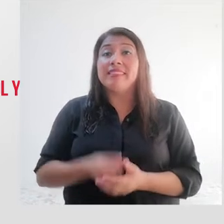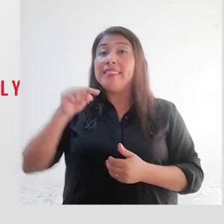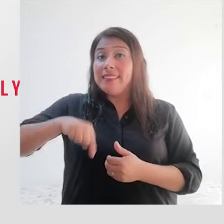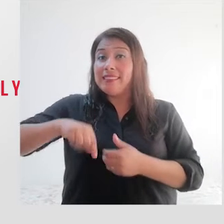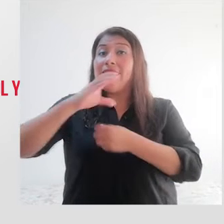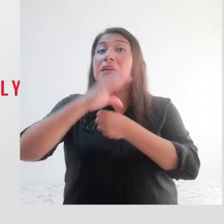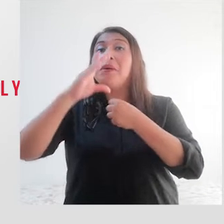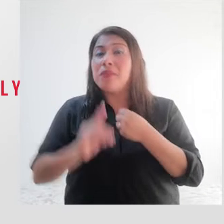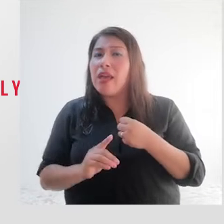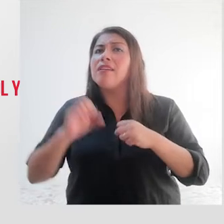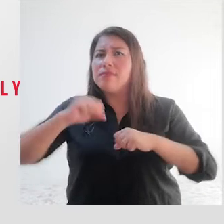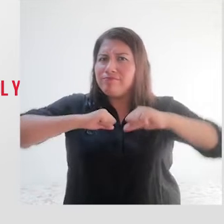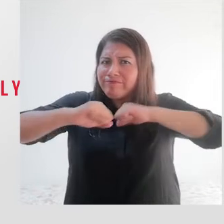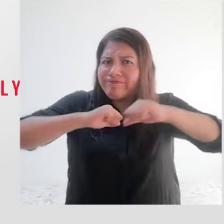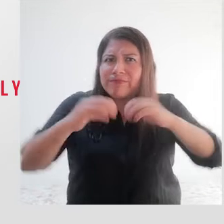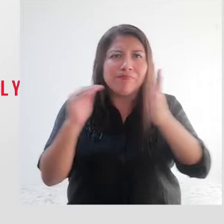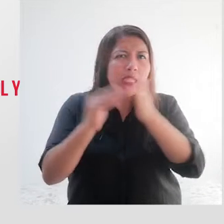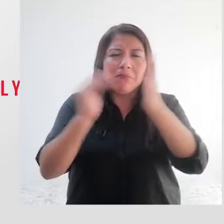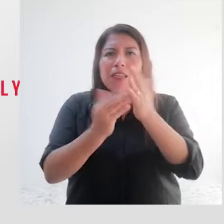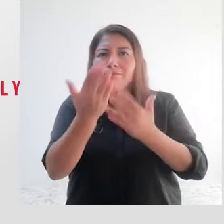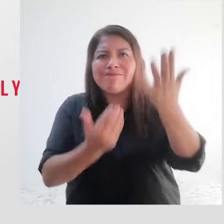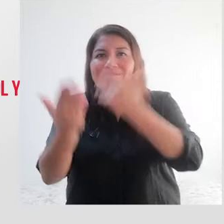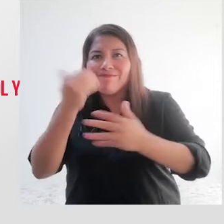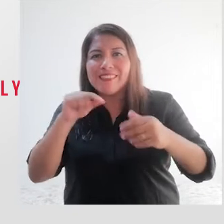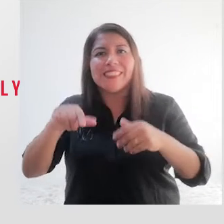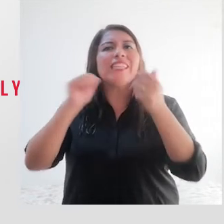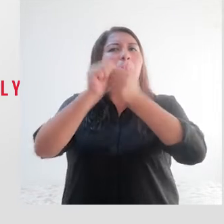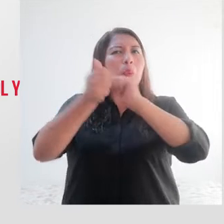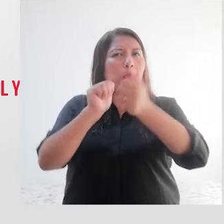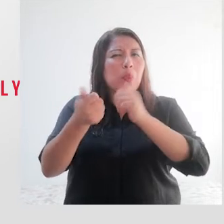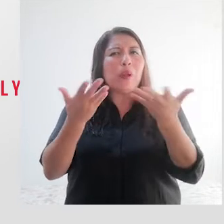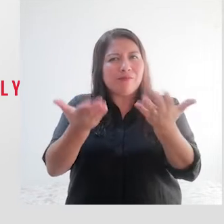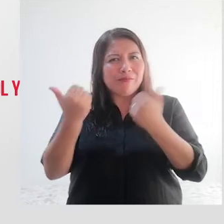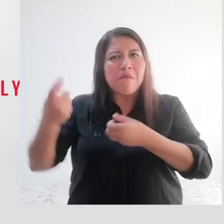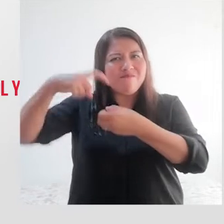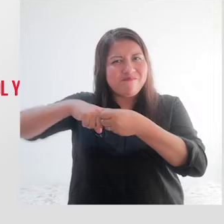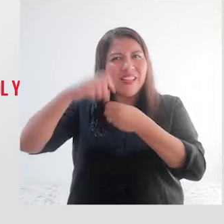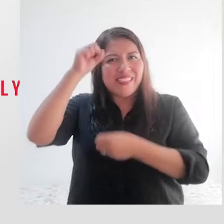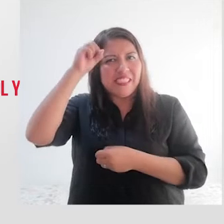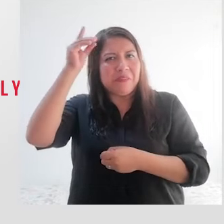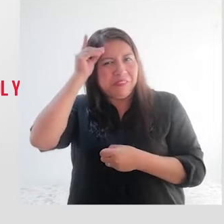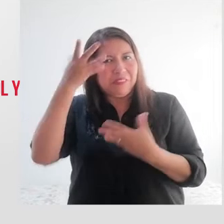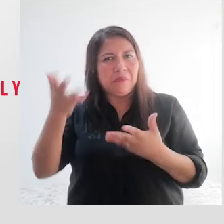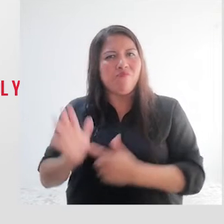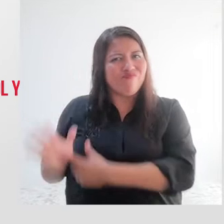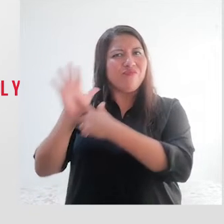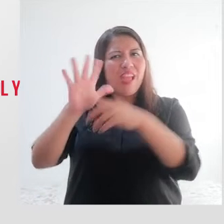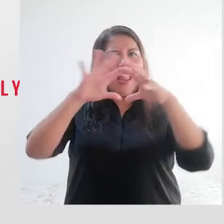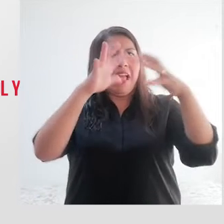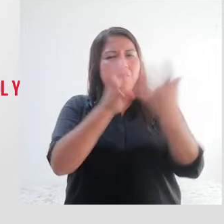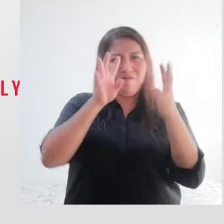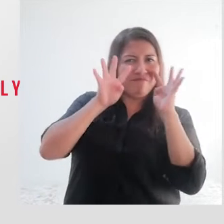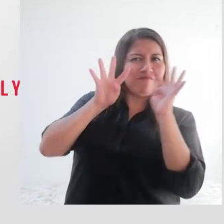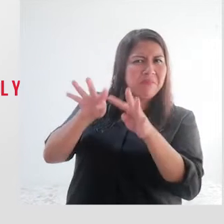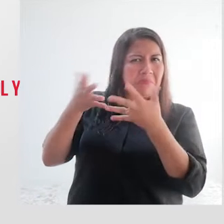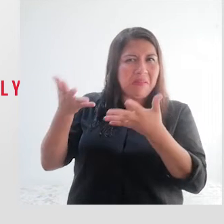promovemos y apoyamos estos espacios deportivos que permiten a las personas con síndrome de Down demostrar al mundo